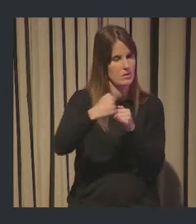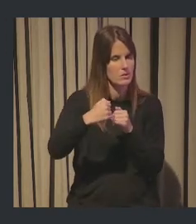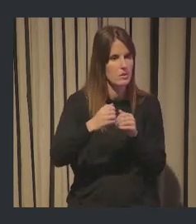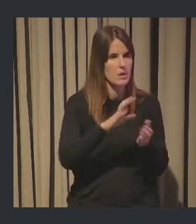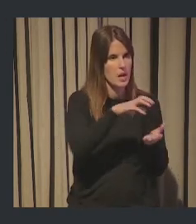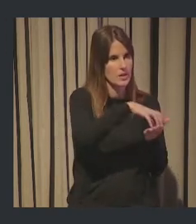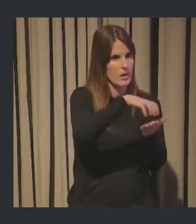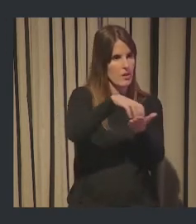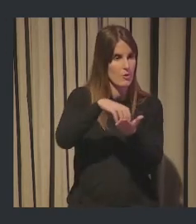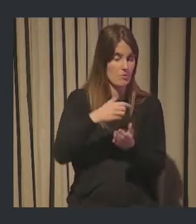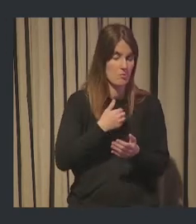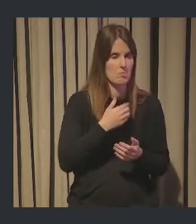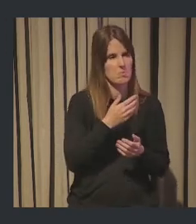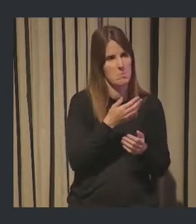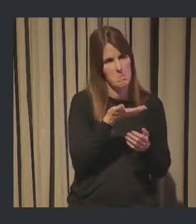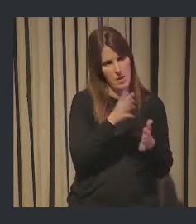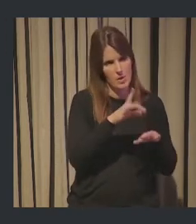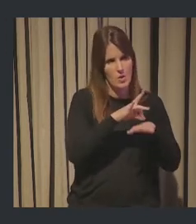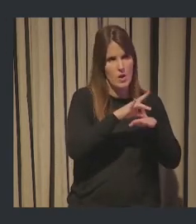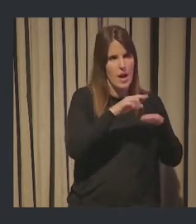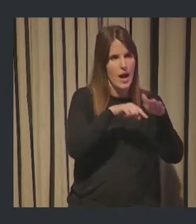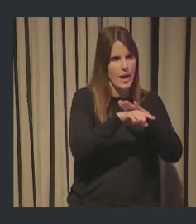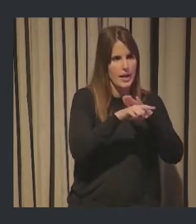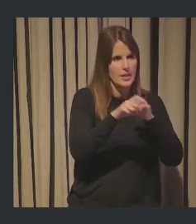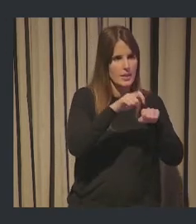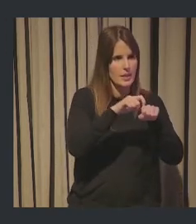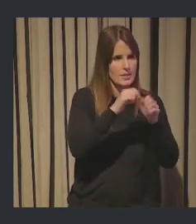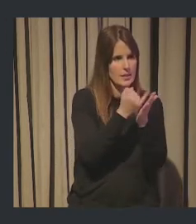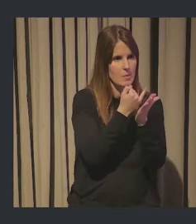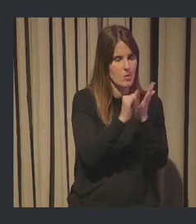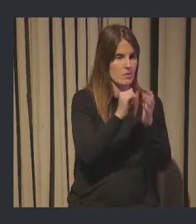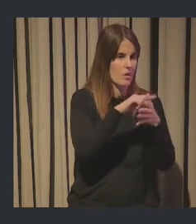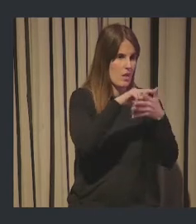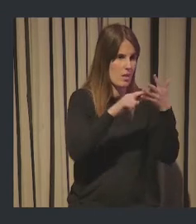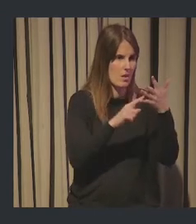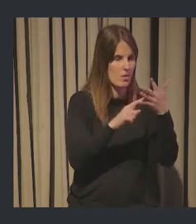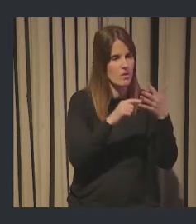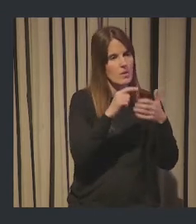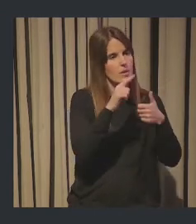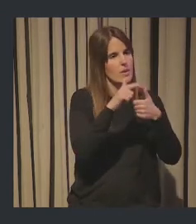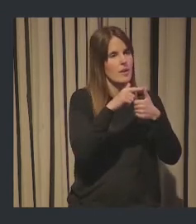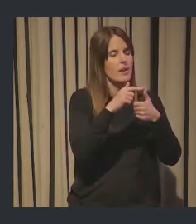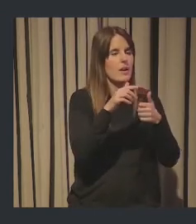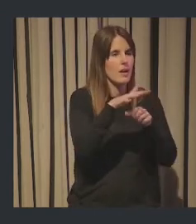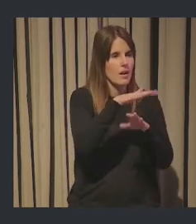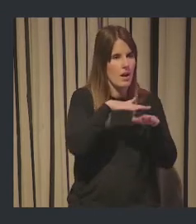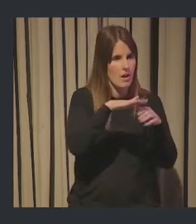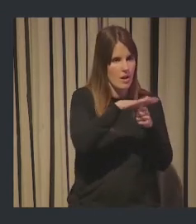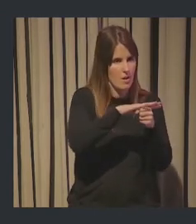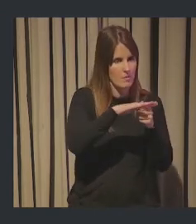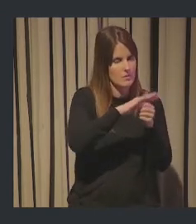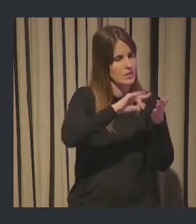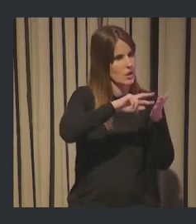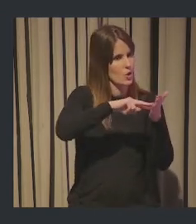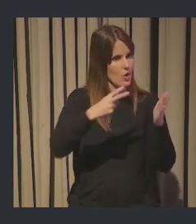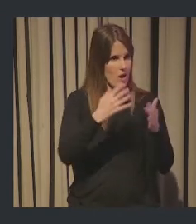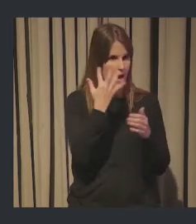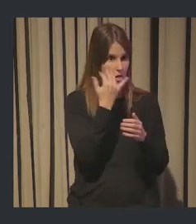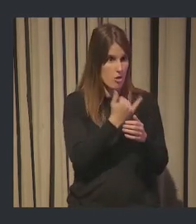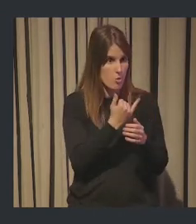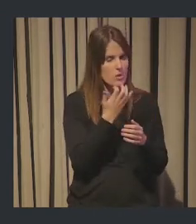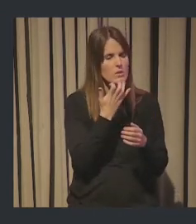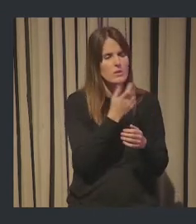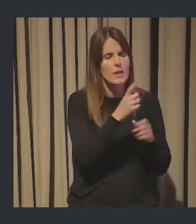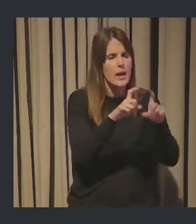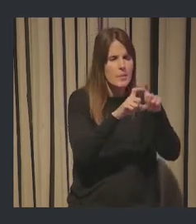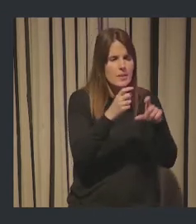estaciones que son tipologías diferentes de agentes. Entonces, Roberto, si haces el favor y te pones encima de la tecnología, del azul, pues veréis que si alguien lo